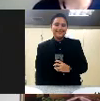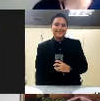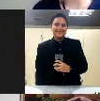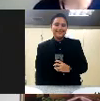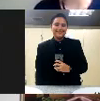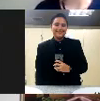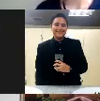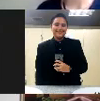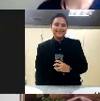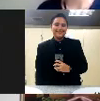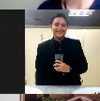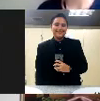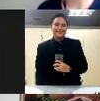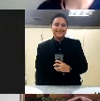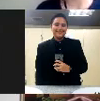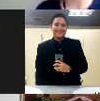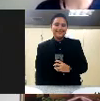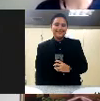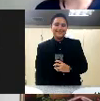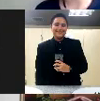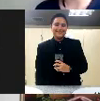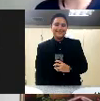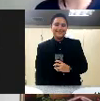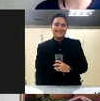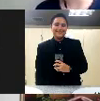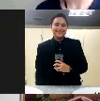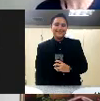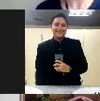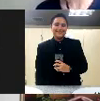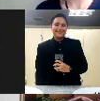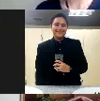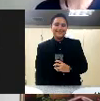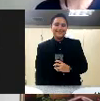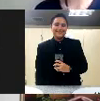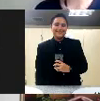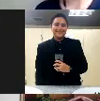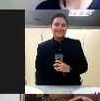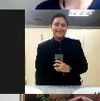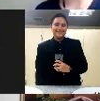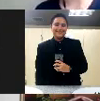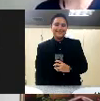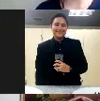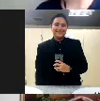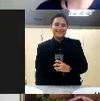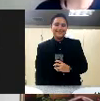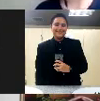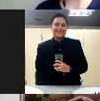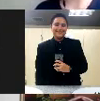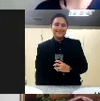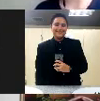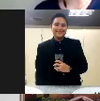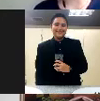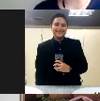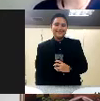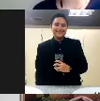cobrar bien, tienes que ya irte haciendo un nombre, tienes que irte a ofertar con los clientes, con las